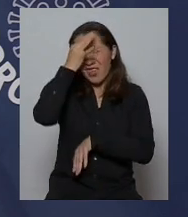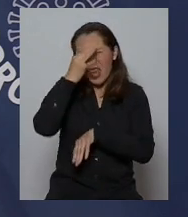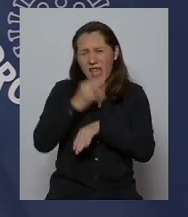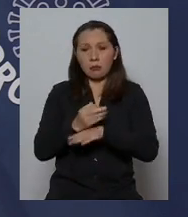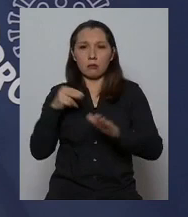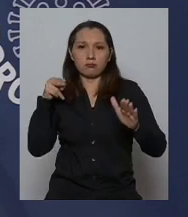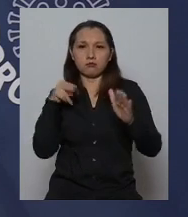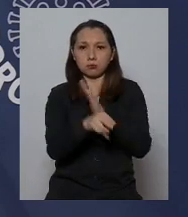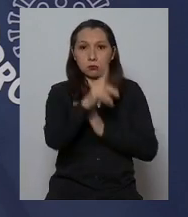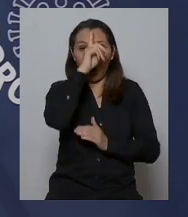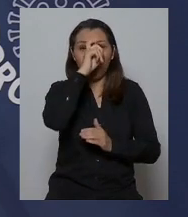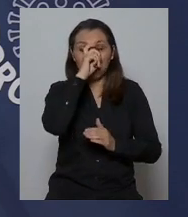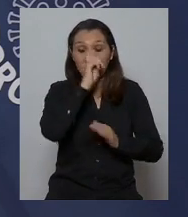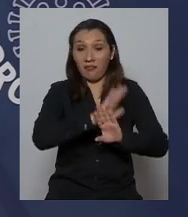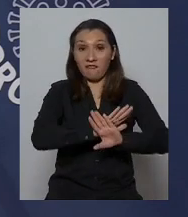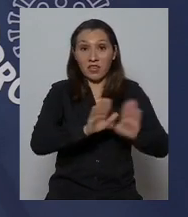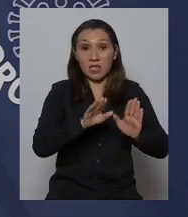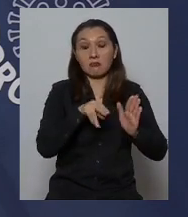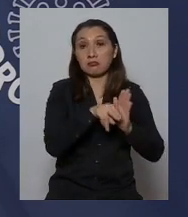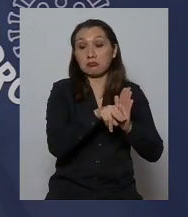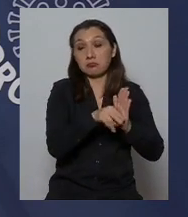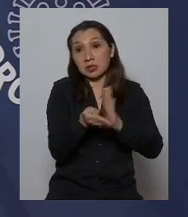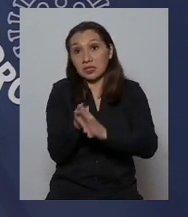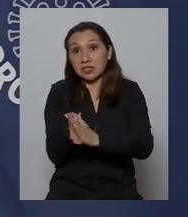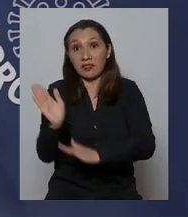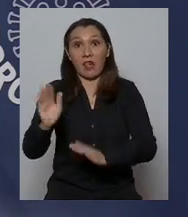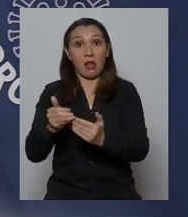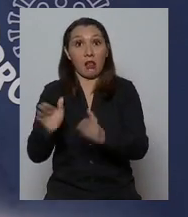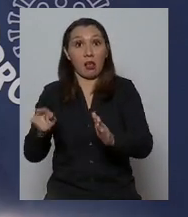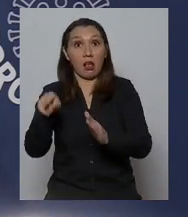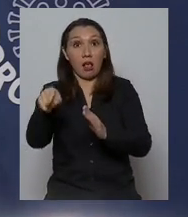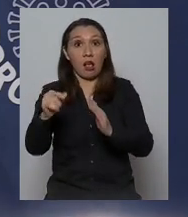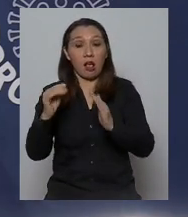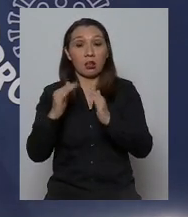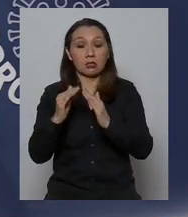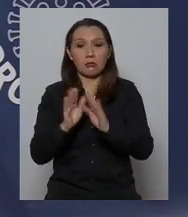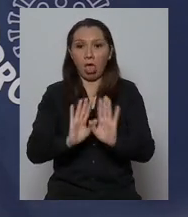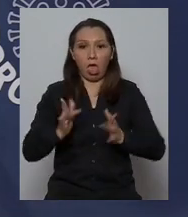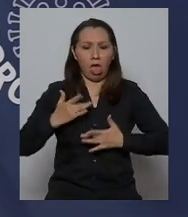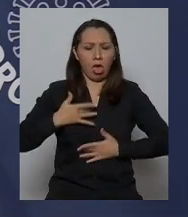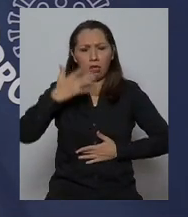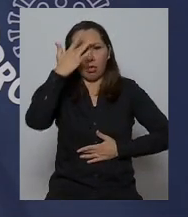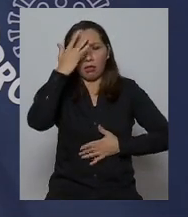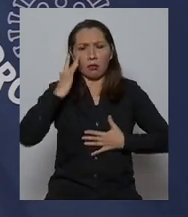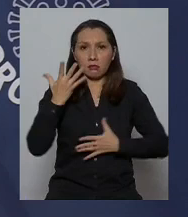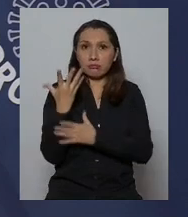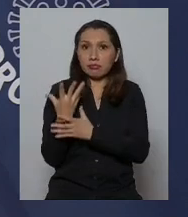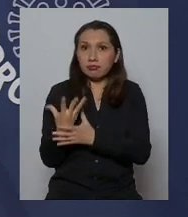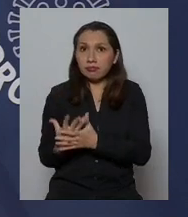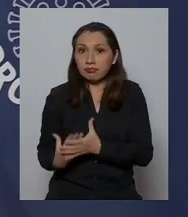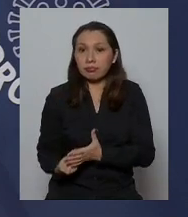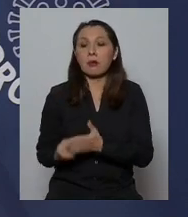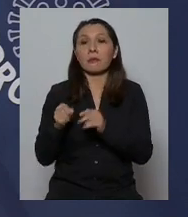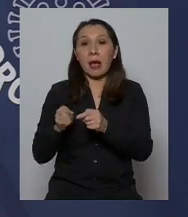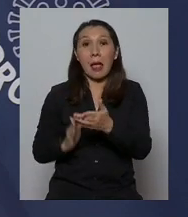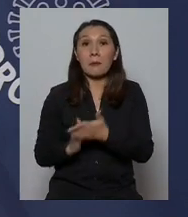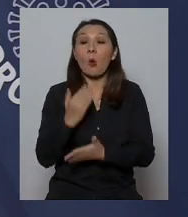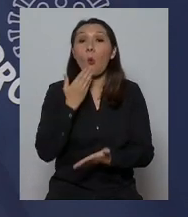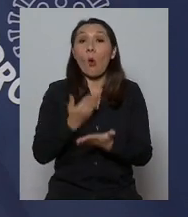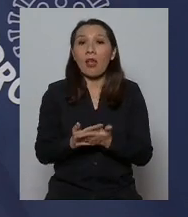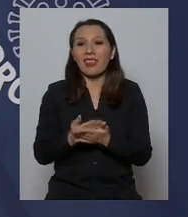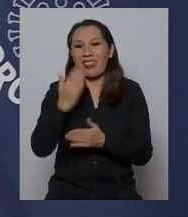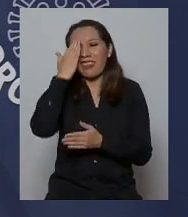enfermedad y es dado de alta, y en el momento de alta no tiene síntomas, ese paciente desde el día